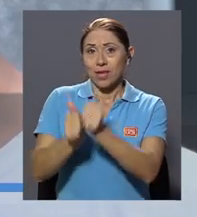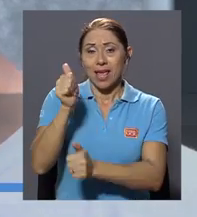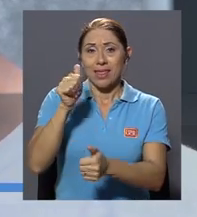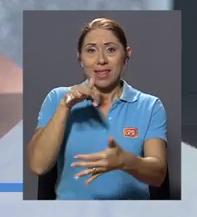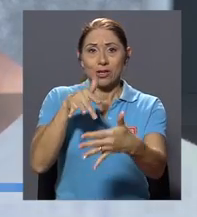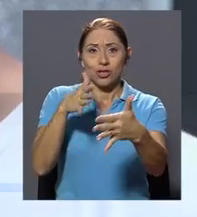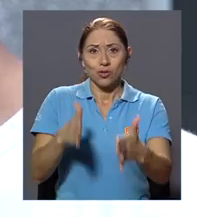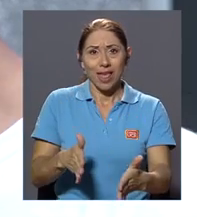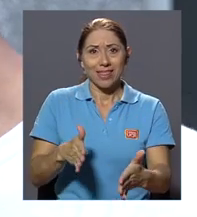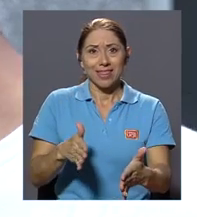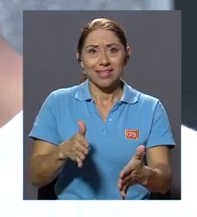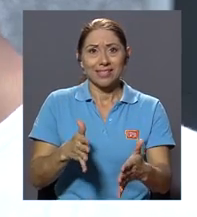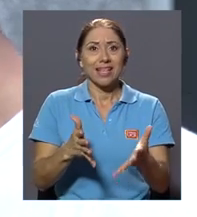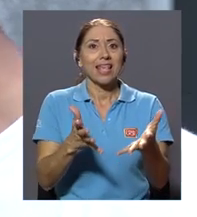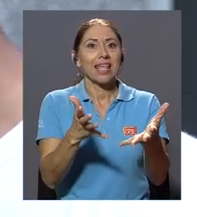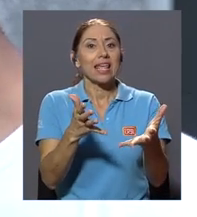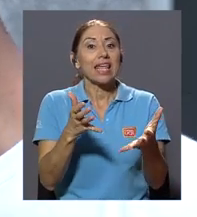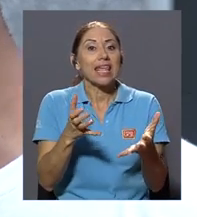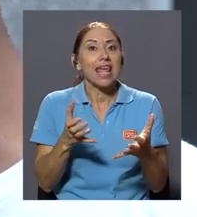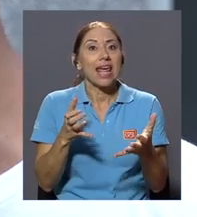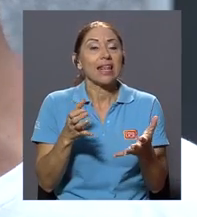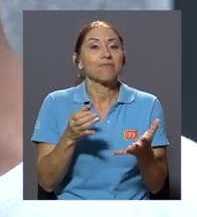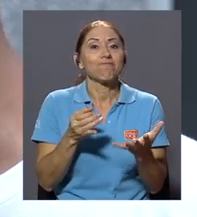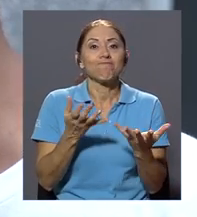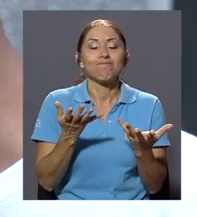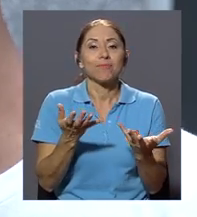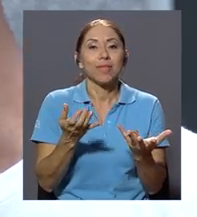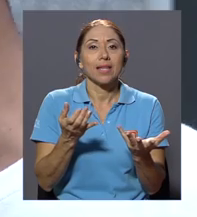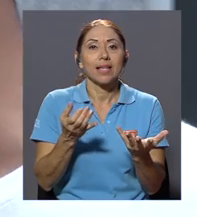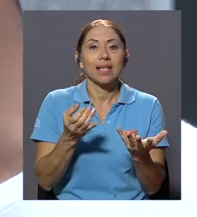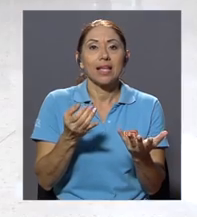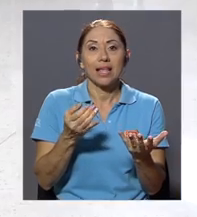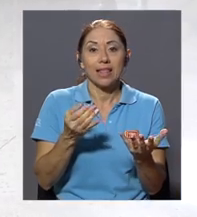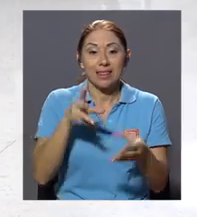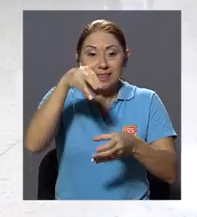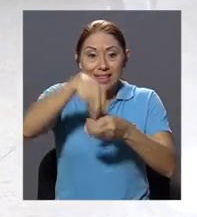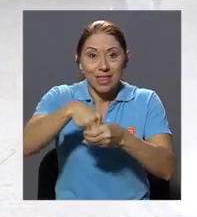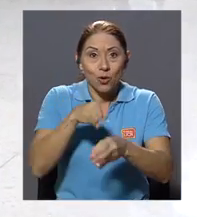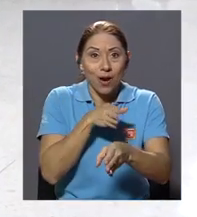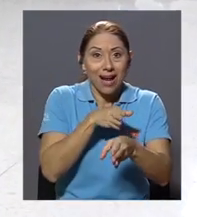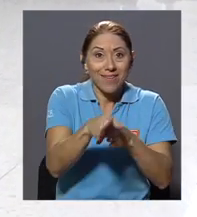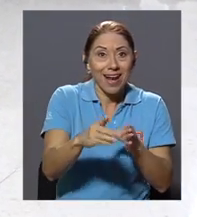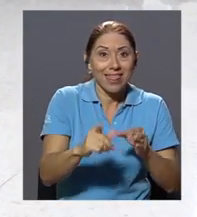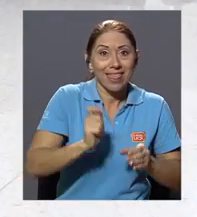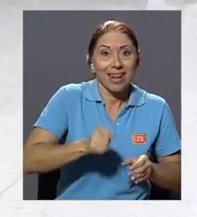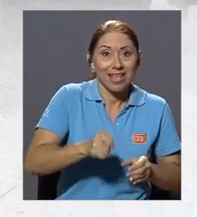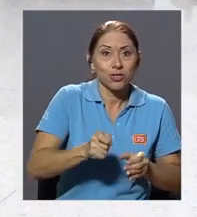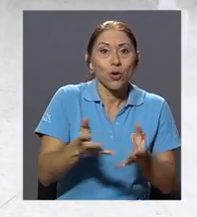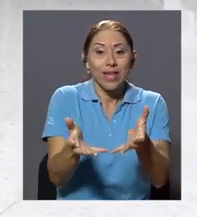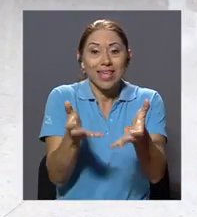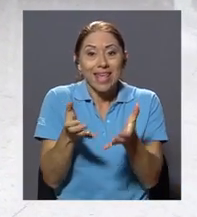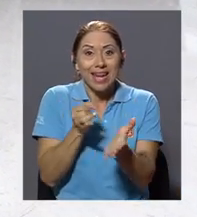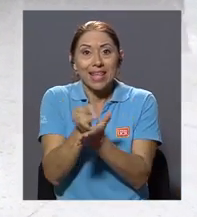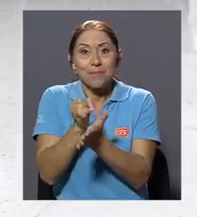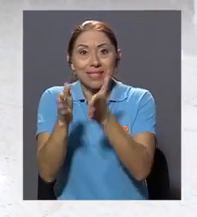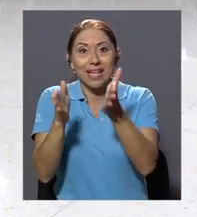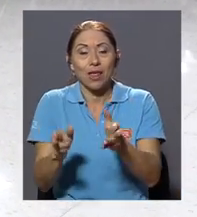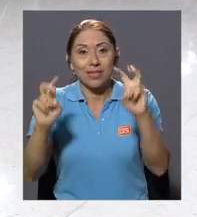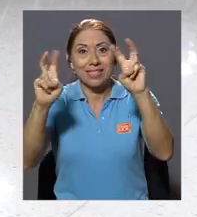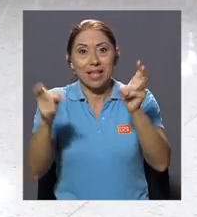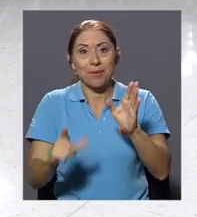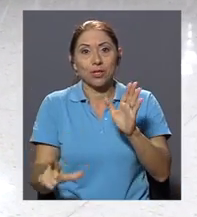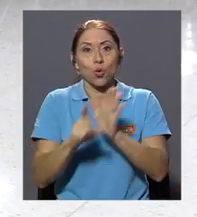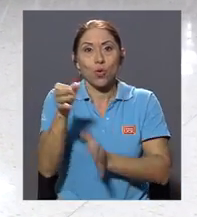los estudiantes, si quieren ser investigadores dentro de la carrera de Derecho y quieren ser investigadores en temas jurídicos, la